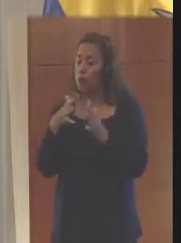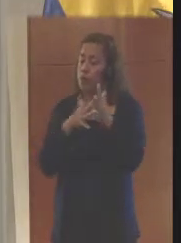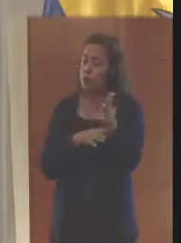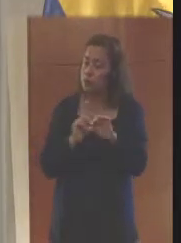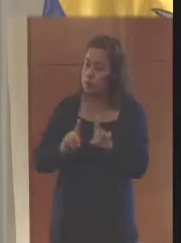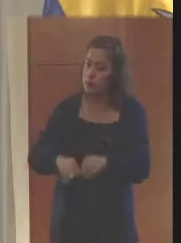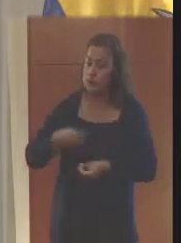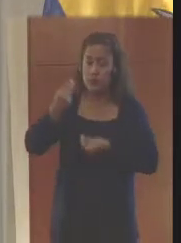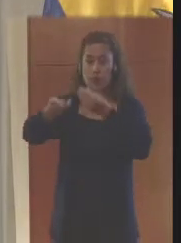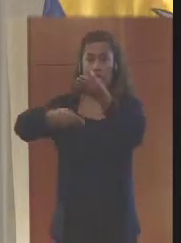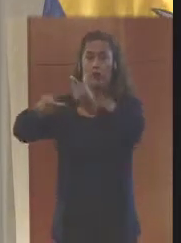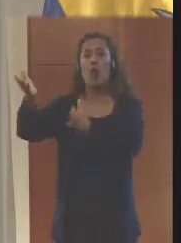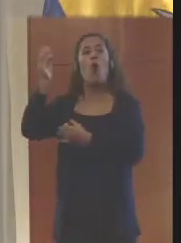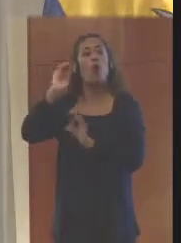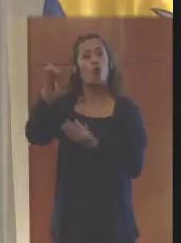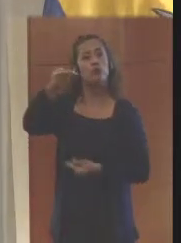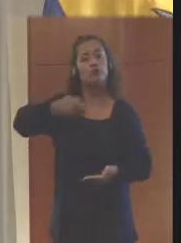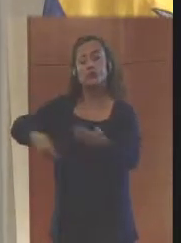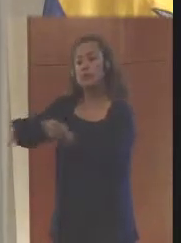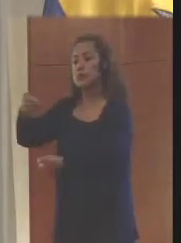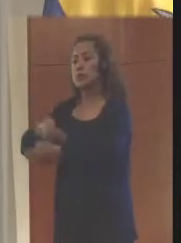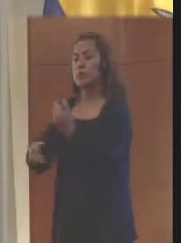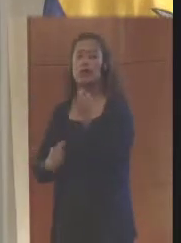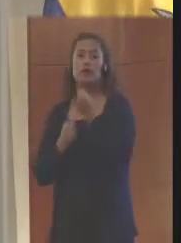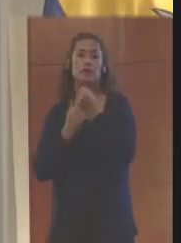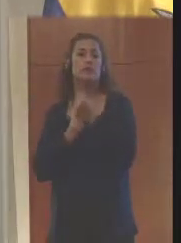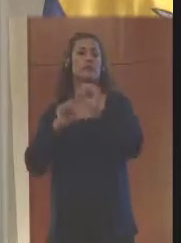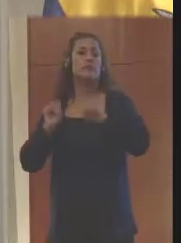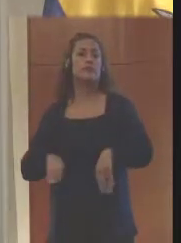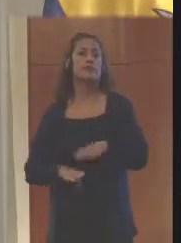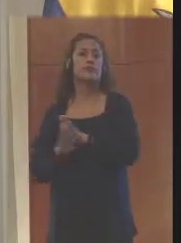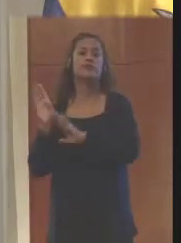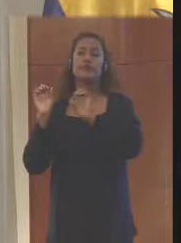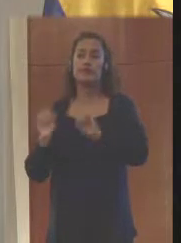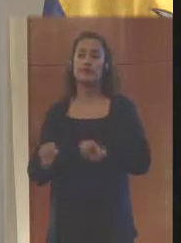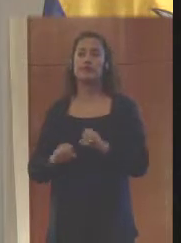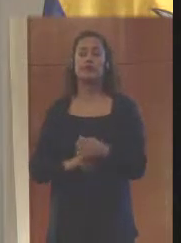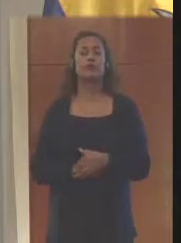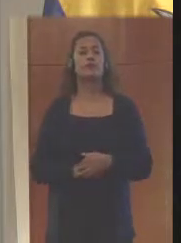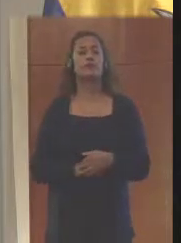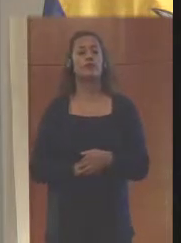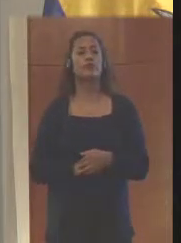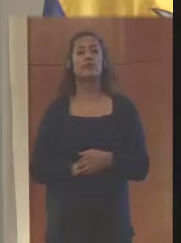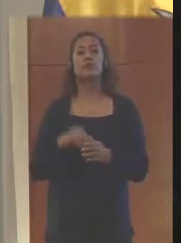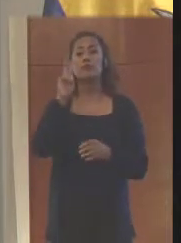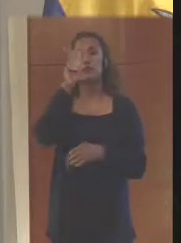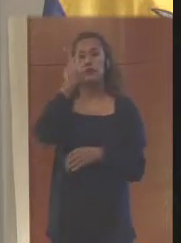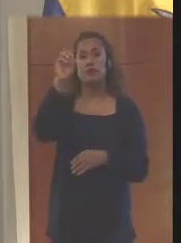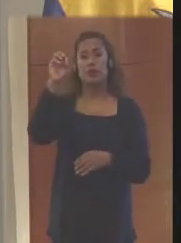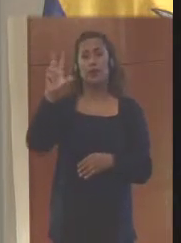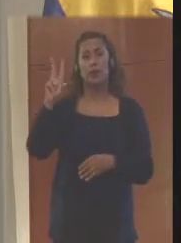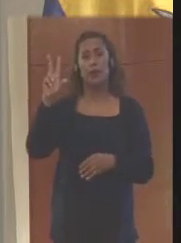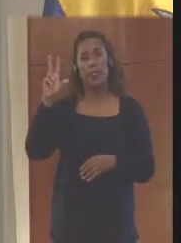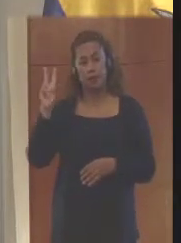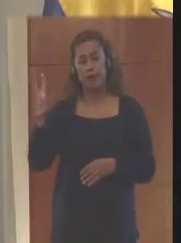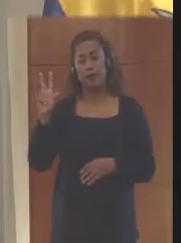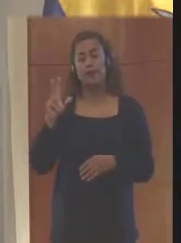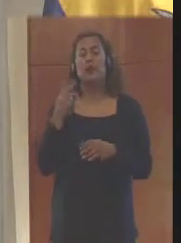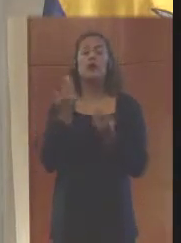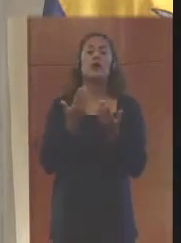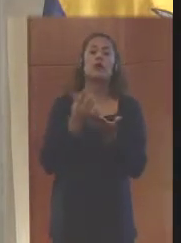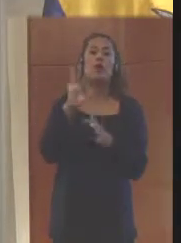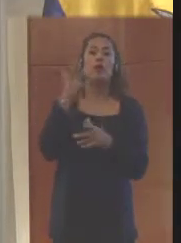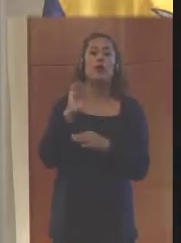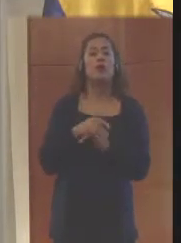y beneficios mutuos podemos encontrar y fortalecer las comunicaciones con ellas. Desde el 2003, hemos realizado 92